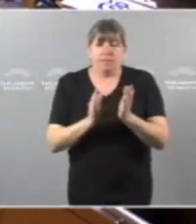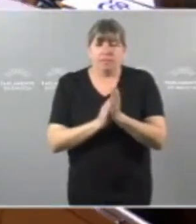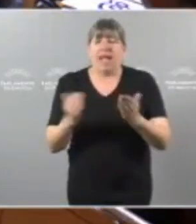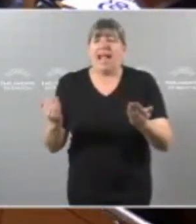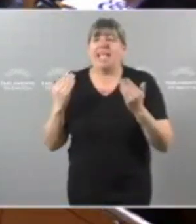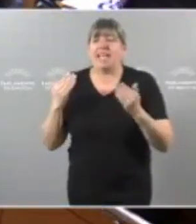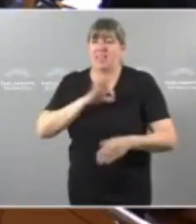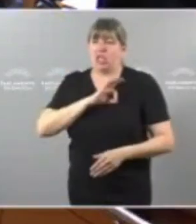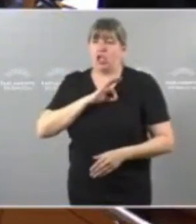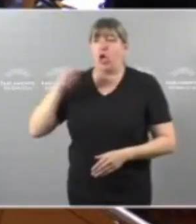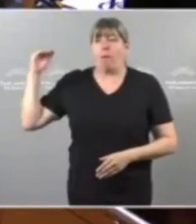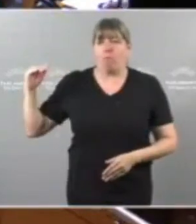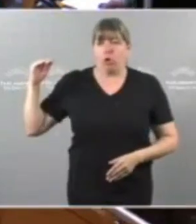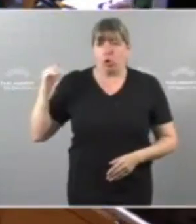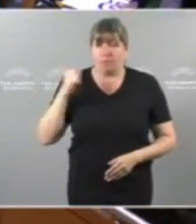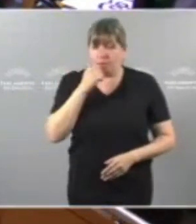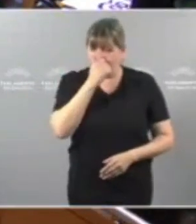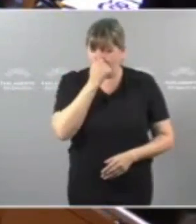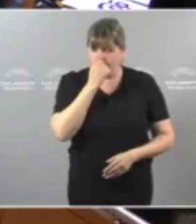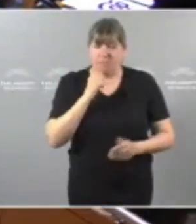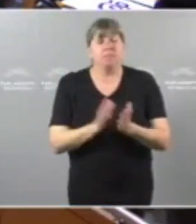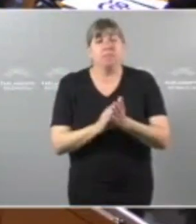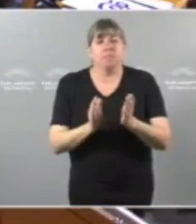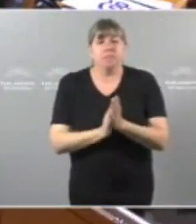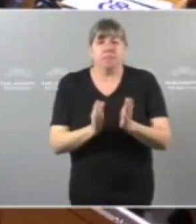Aplausos Aplausos Aplausos